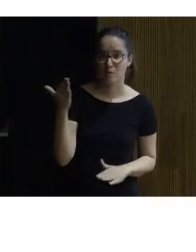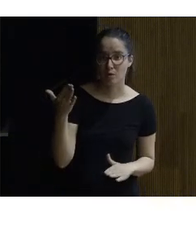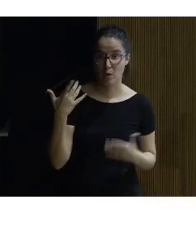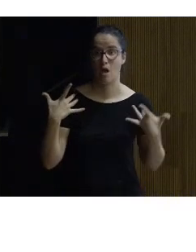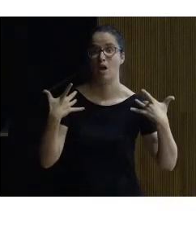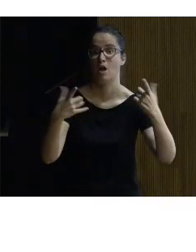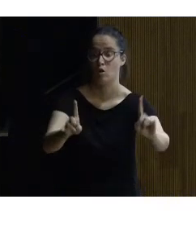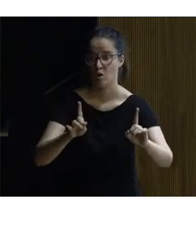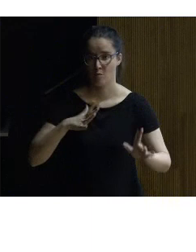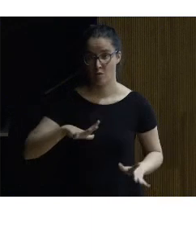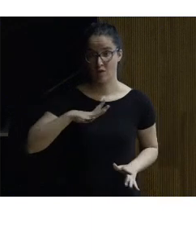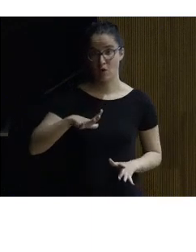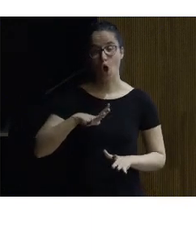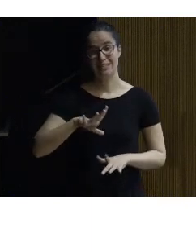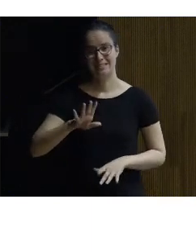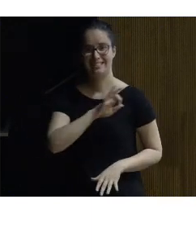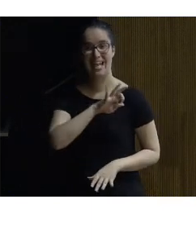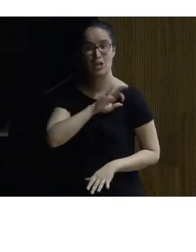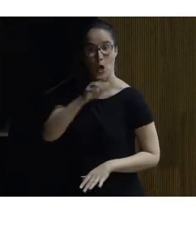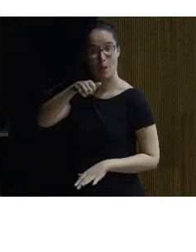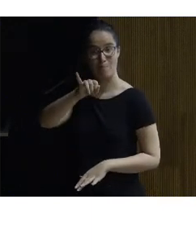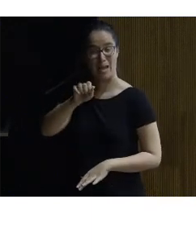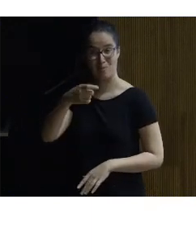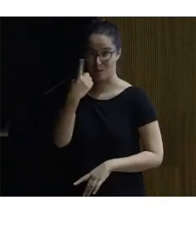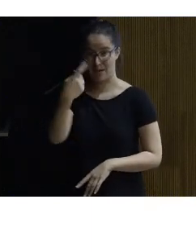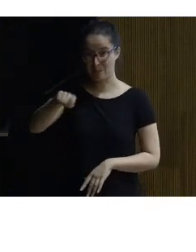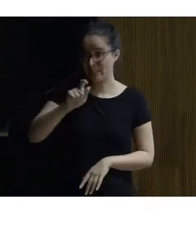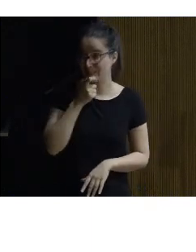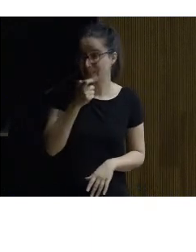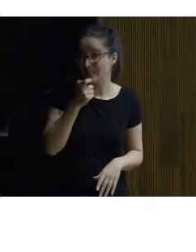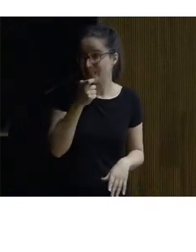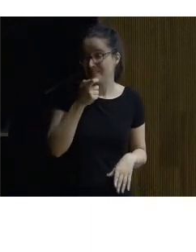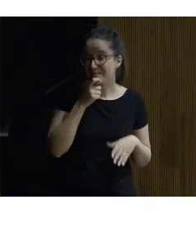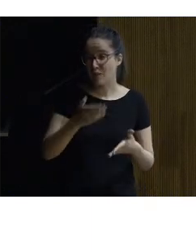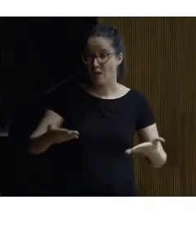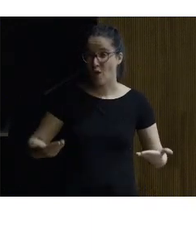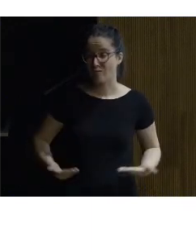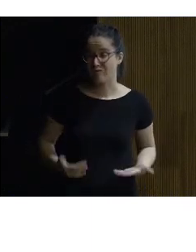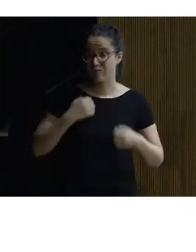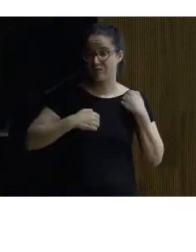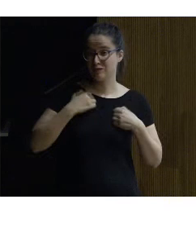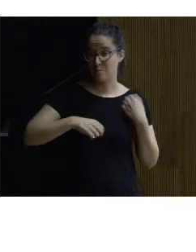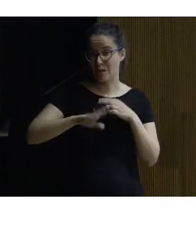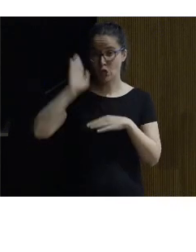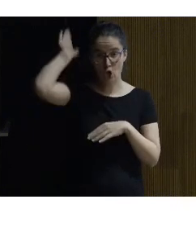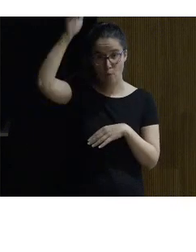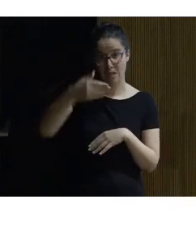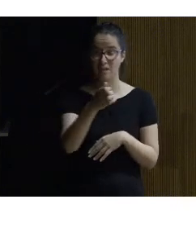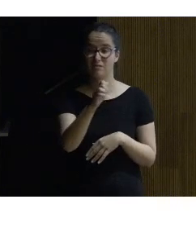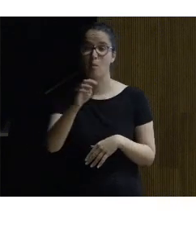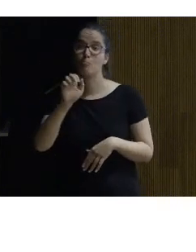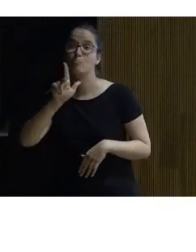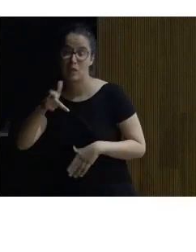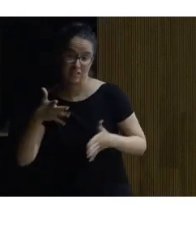no tan deprisa por favor señora May estamos en las termas romanas de Bath y Bath como no puede ser otra cosa invita al baño